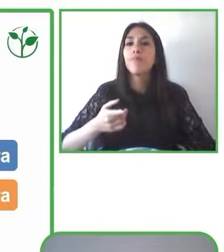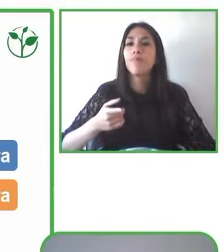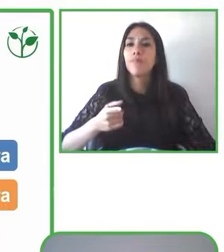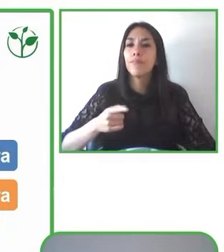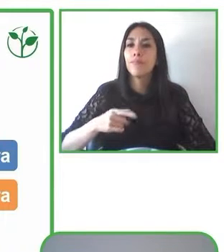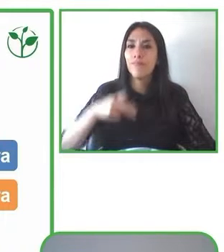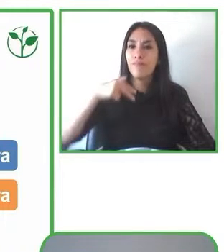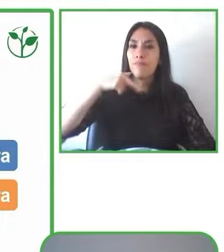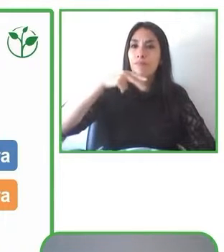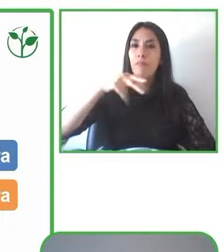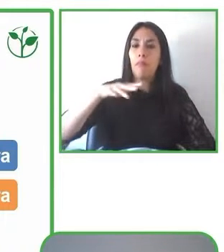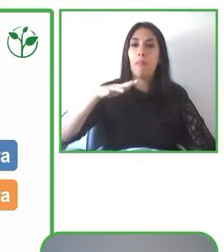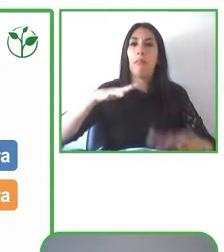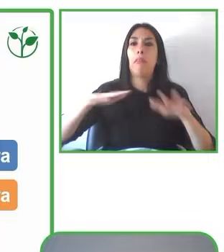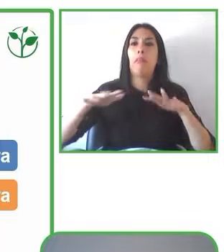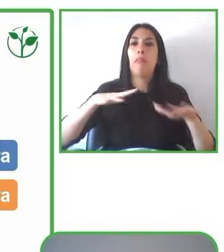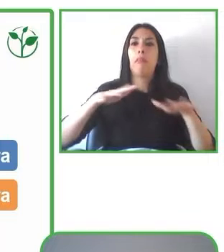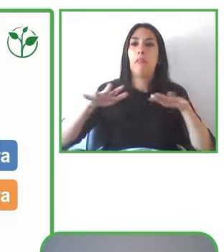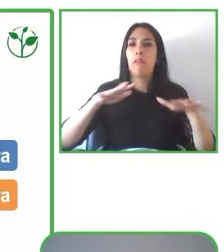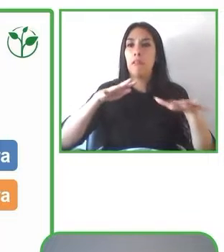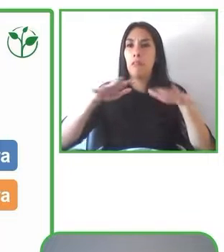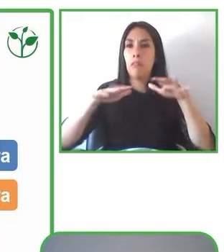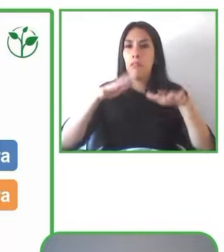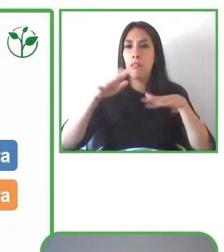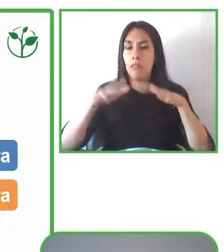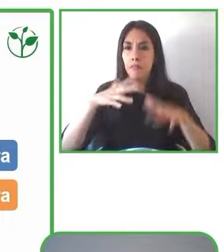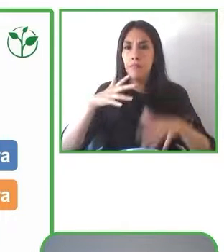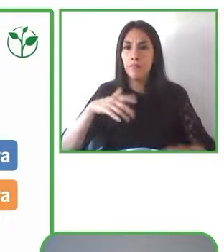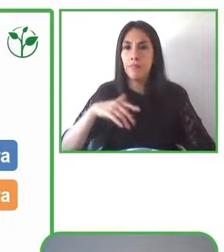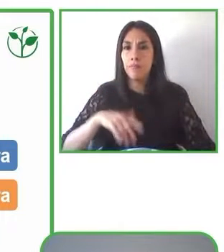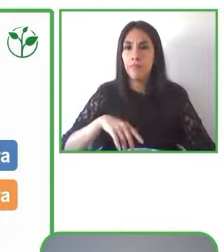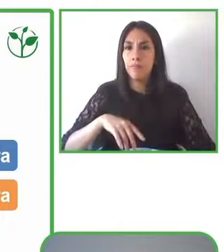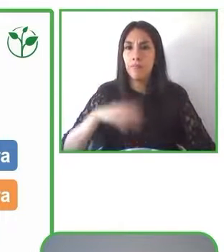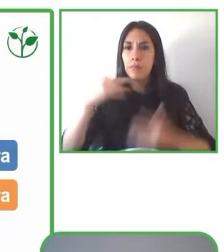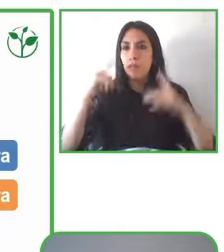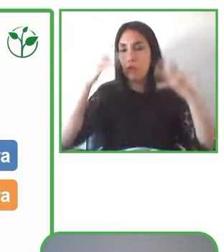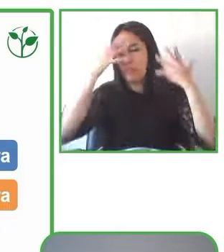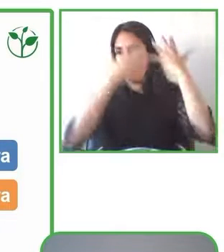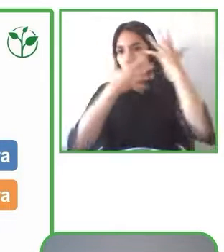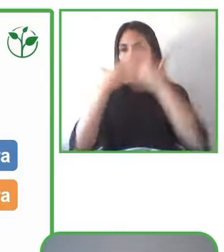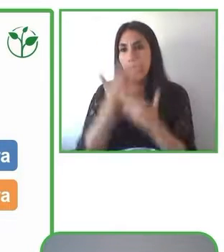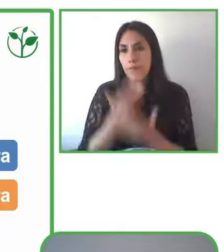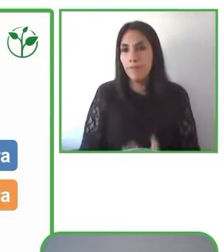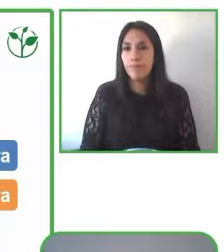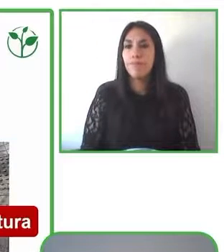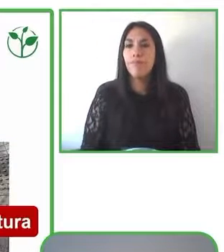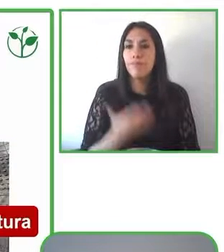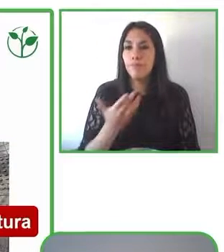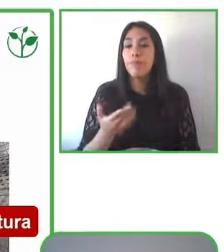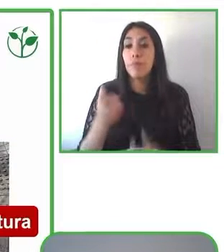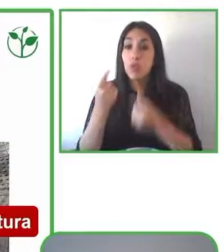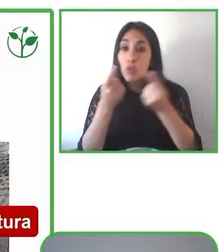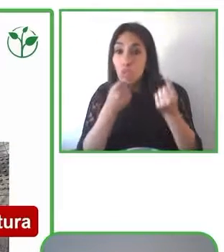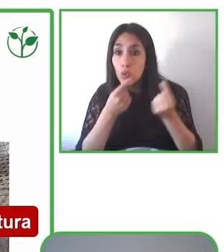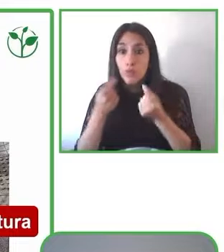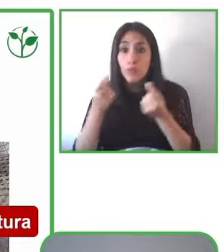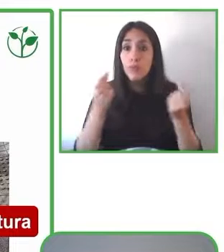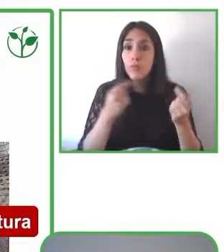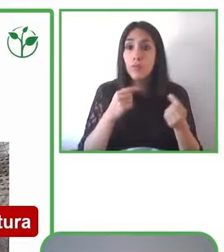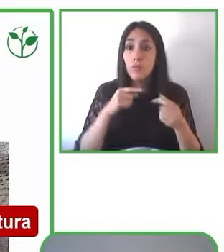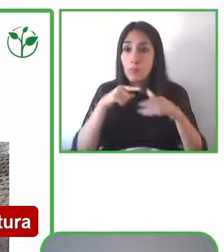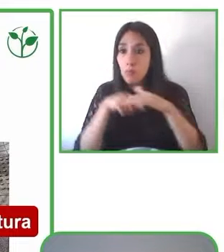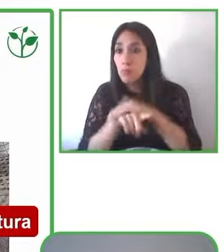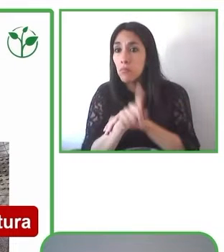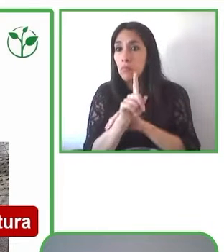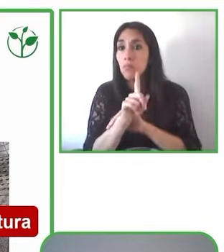accesibilidad física, pero con esto quedamos fuera. Todos caminan por el lado. Los